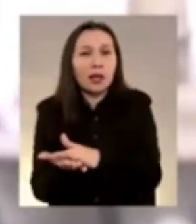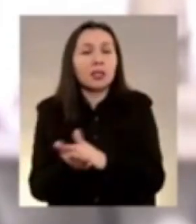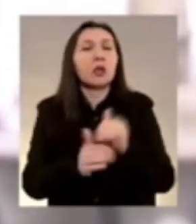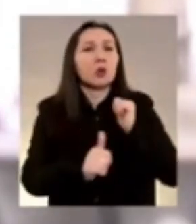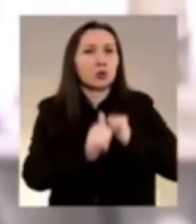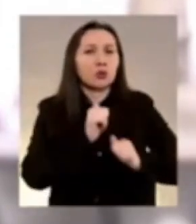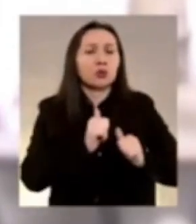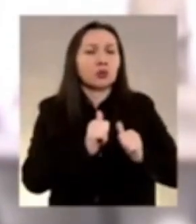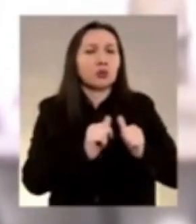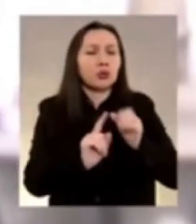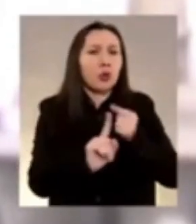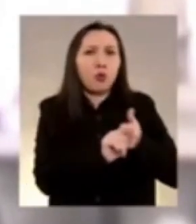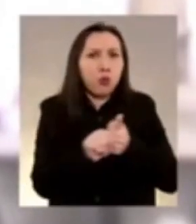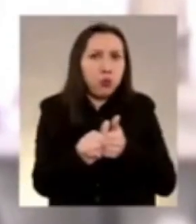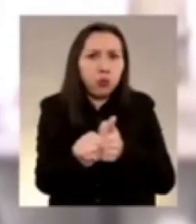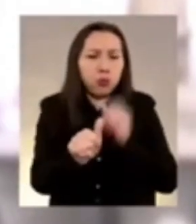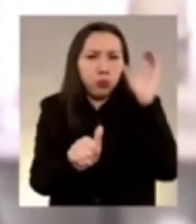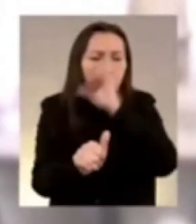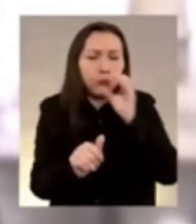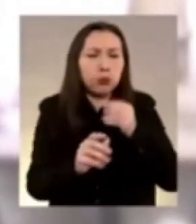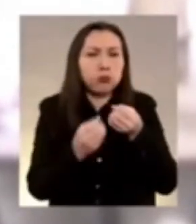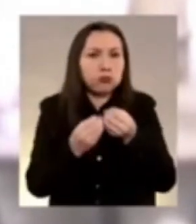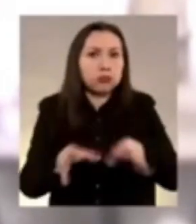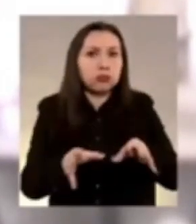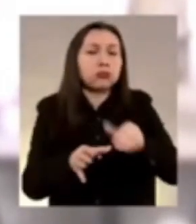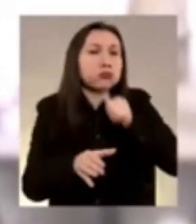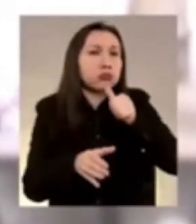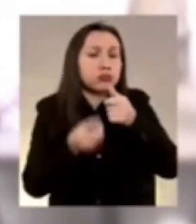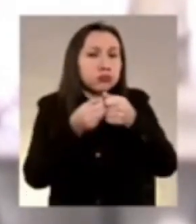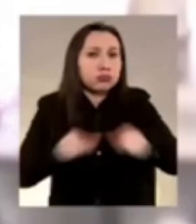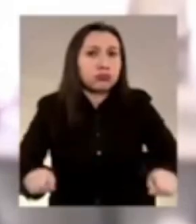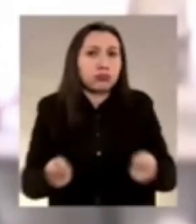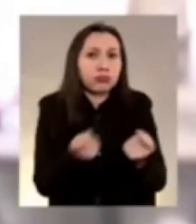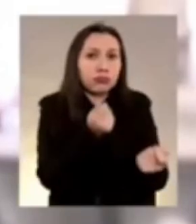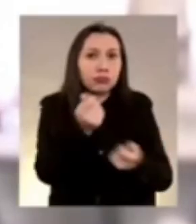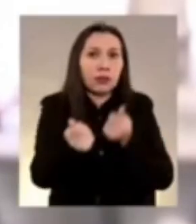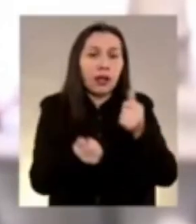sufrimiento, persecución, y pobreza a nuestra patria.